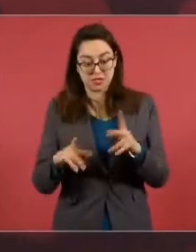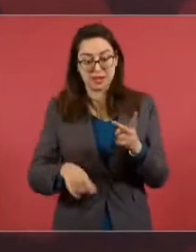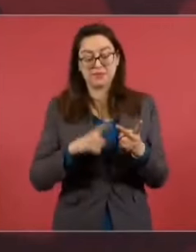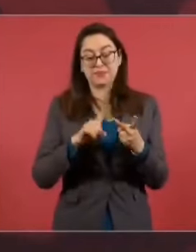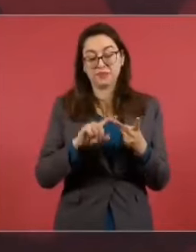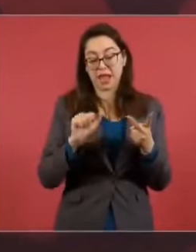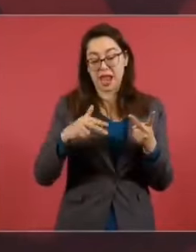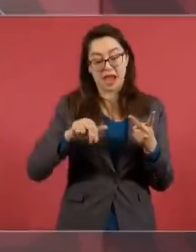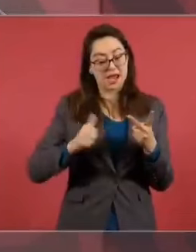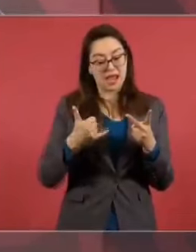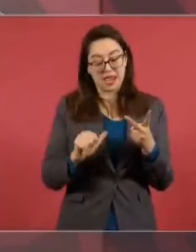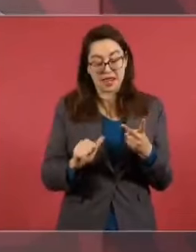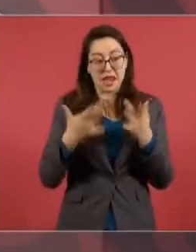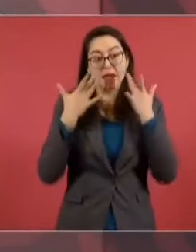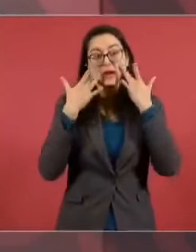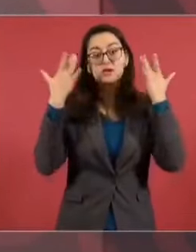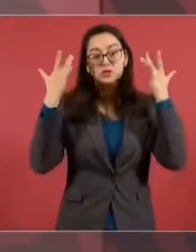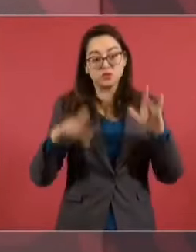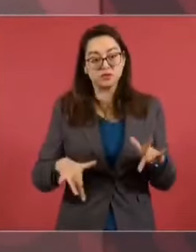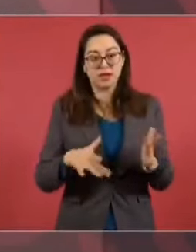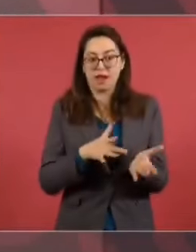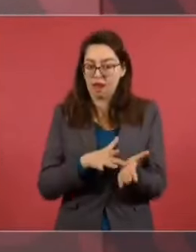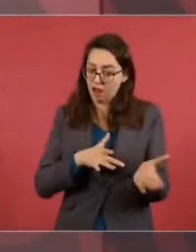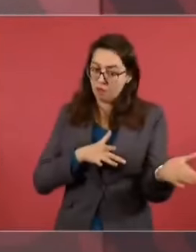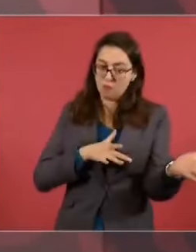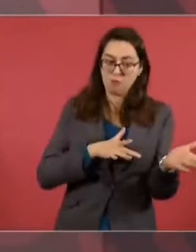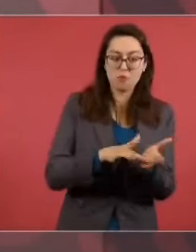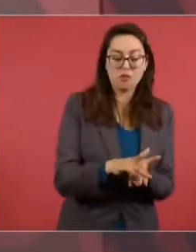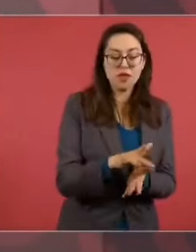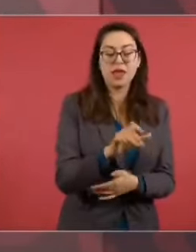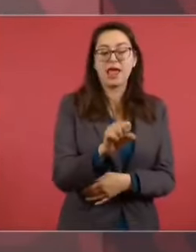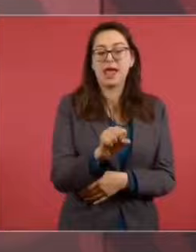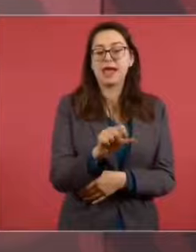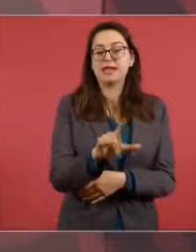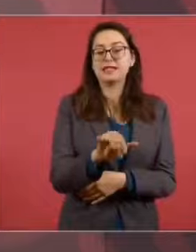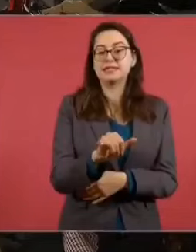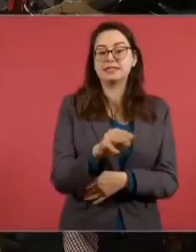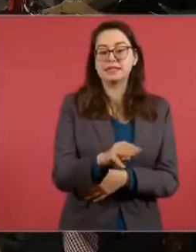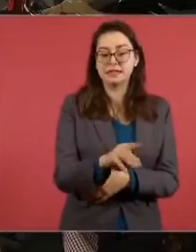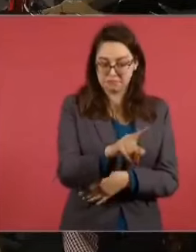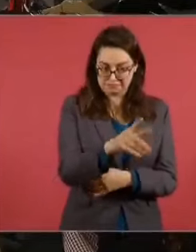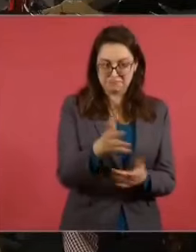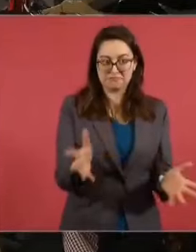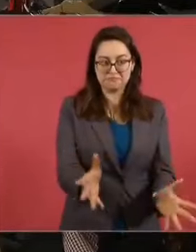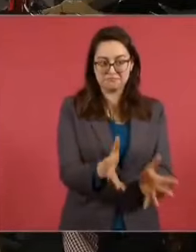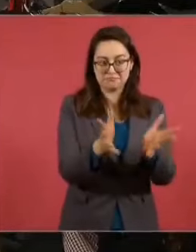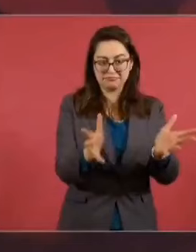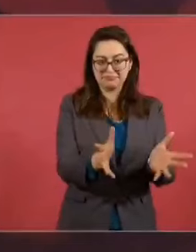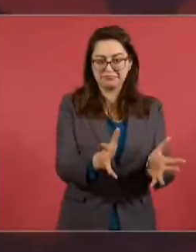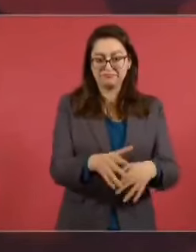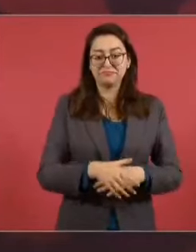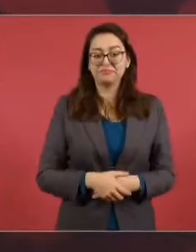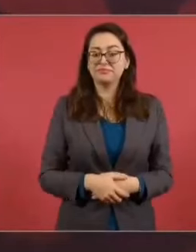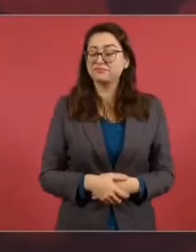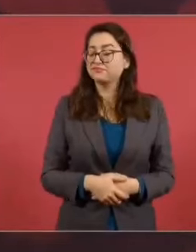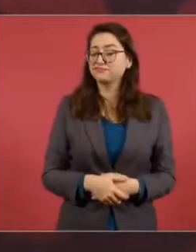y Carlos Slim les dice no,